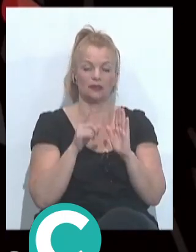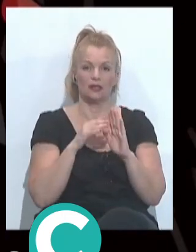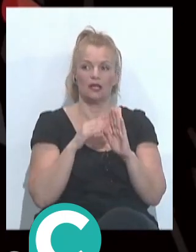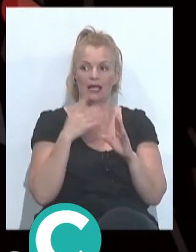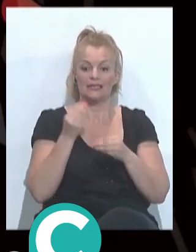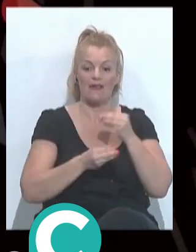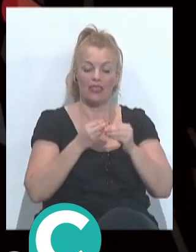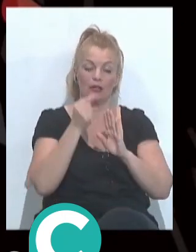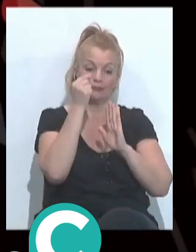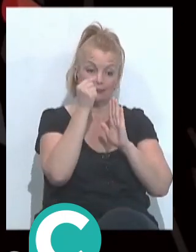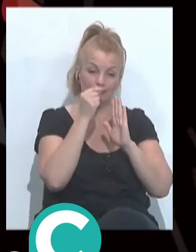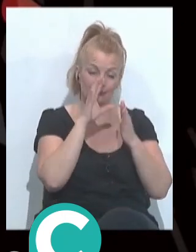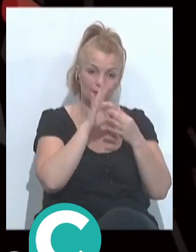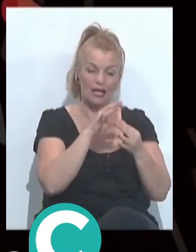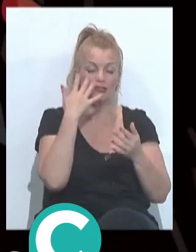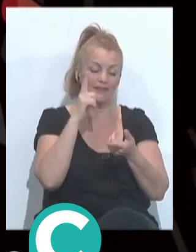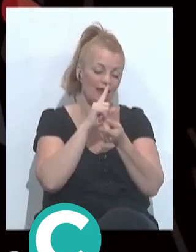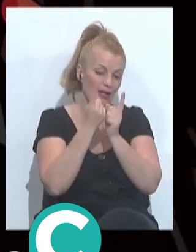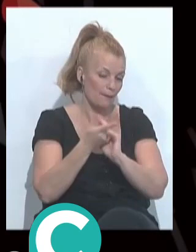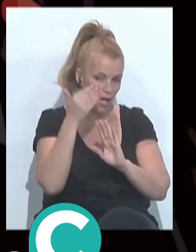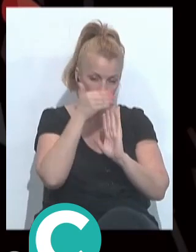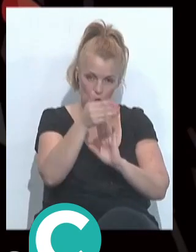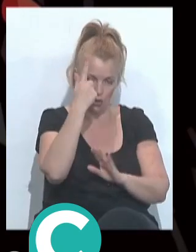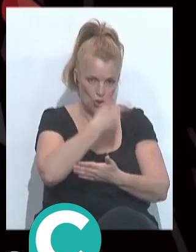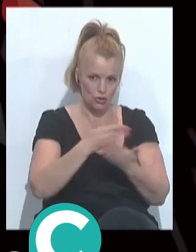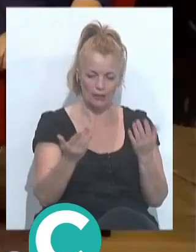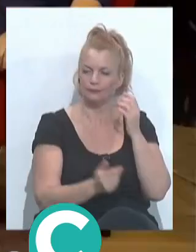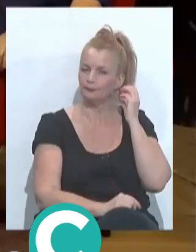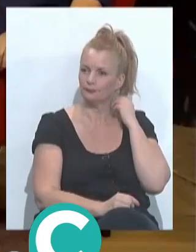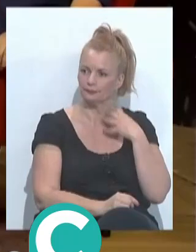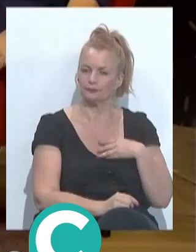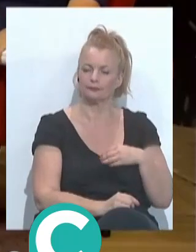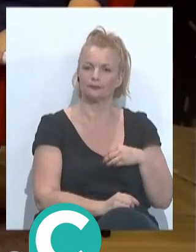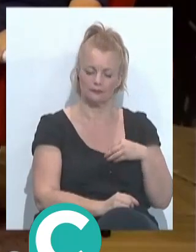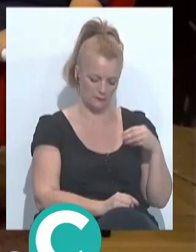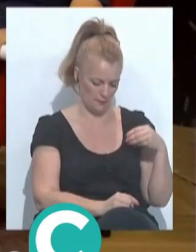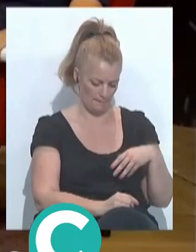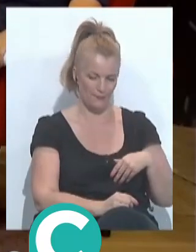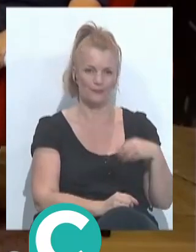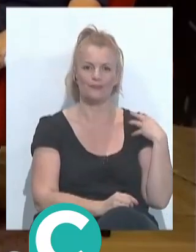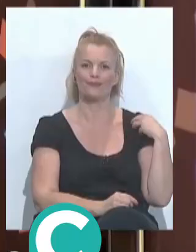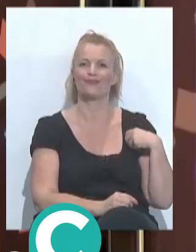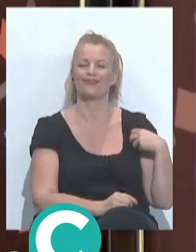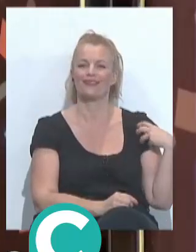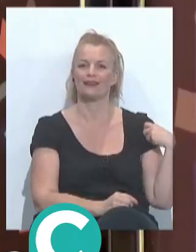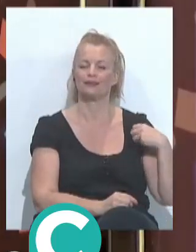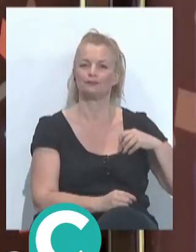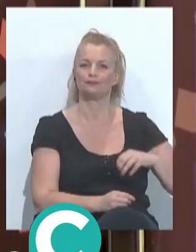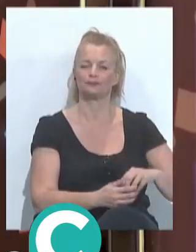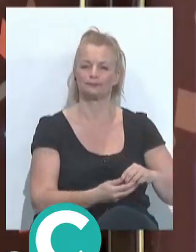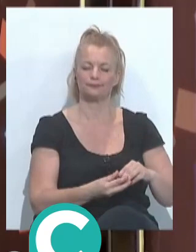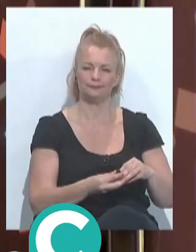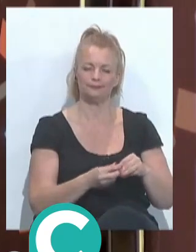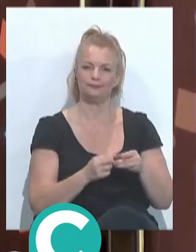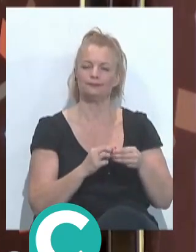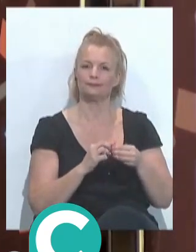se tomará cartas en el asunto o al menos se cambiará, creo, ¿eh? lo sé, no lo sé. Lo de moverse los gatos es literal, vamos, los gatos callejeros. Tengo que no se me dejan pensar que